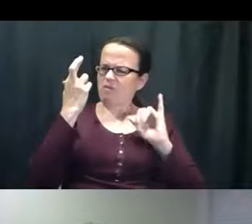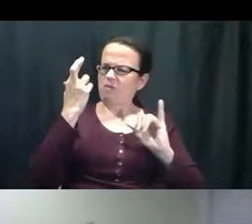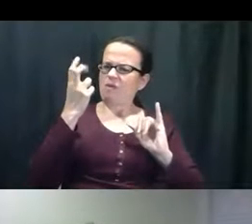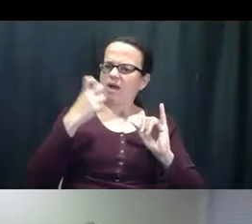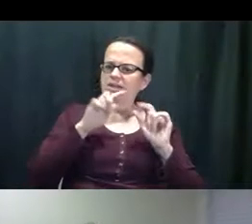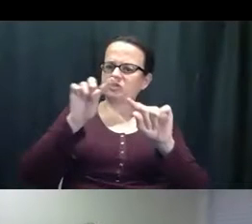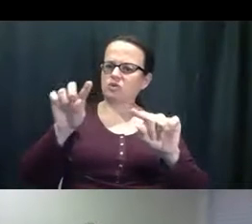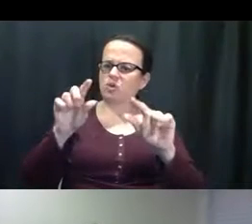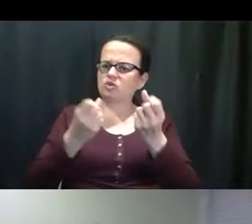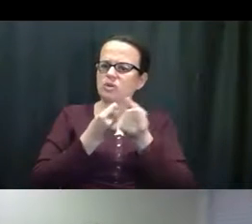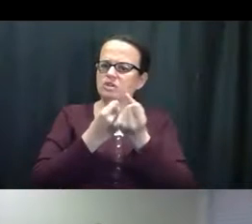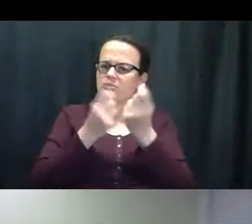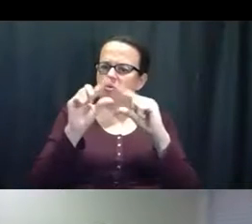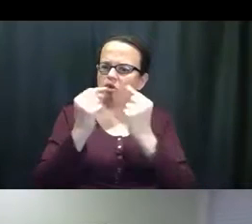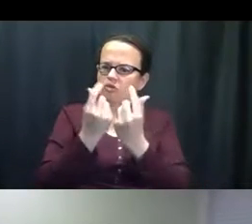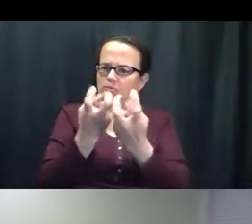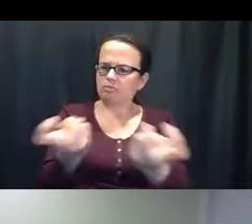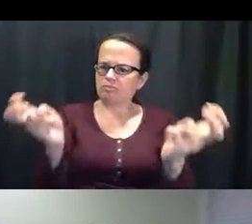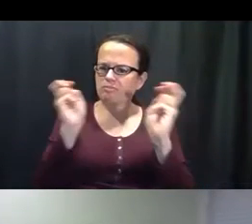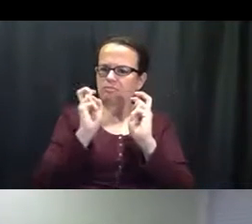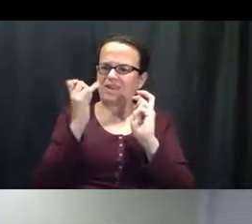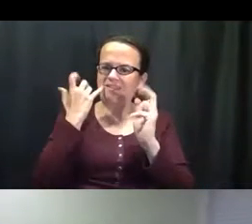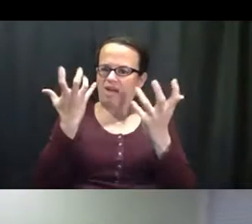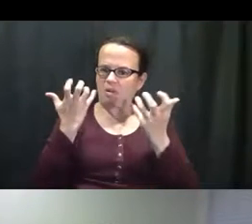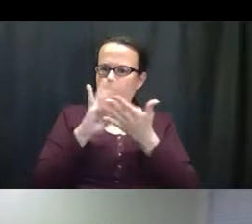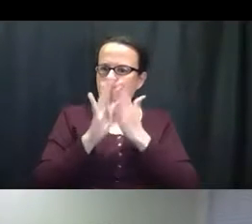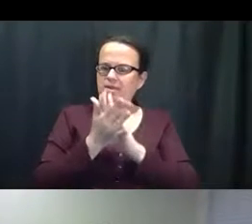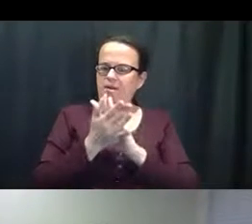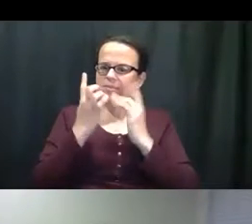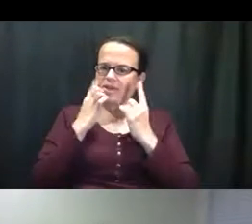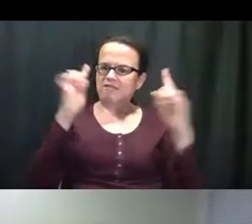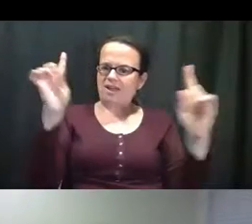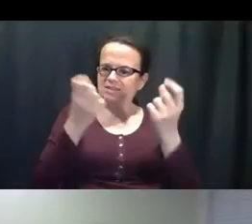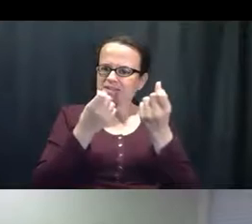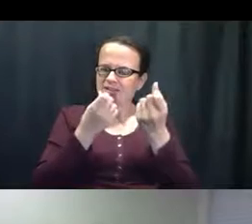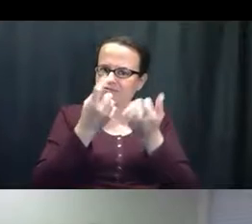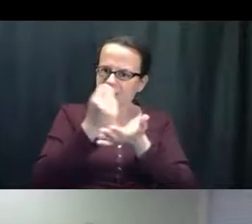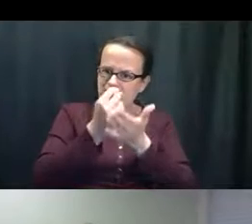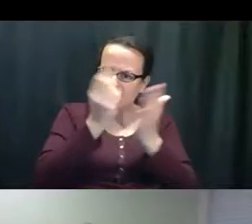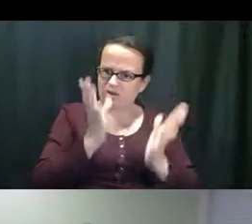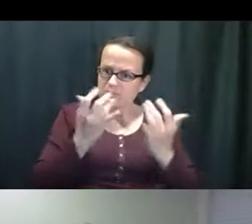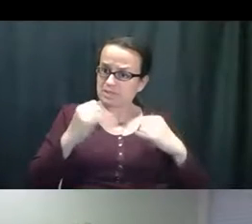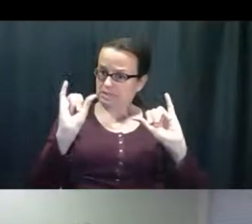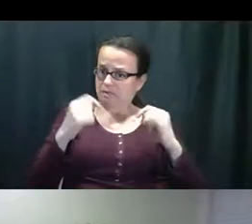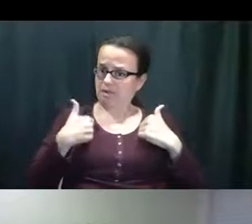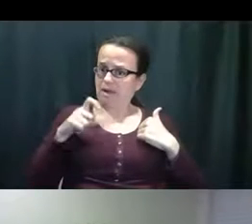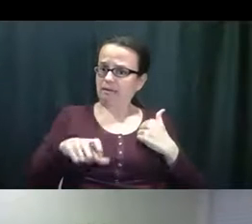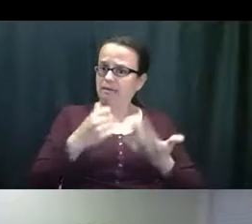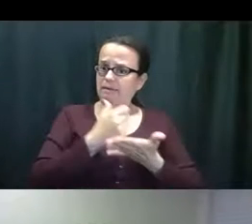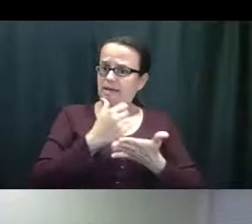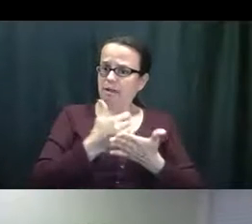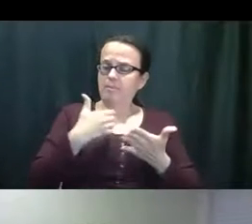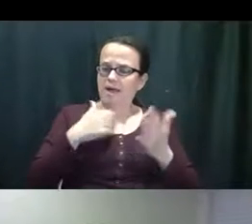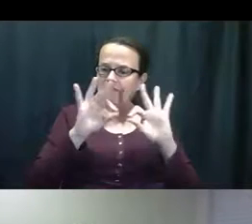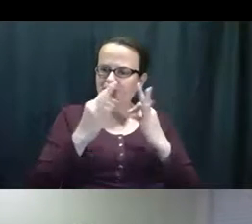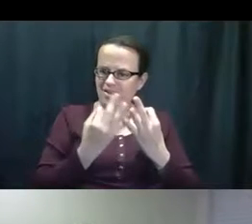terapia, pero necesitaba un grupo de apoyo para hacer un para hacer una terapista efectiva. Y todavía necesito